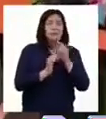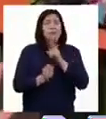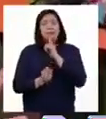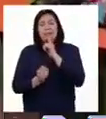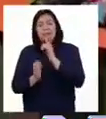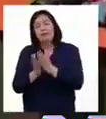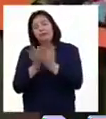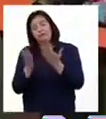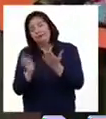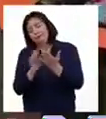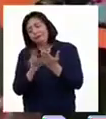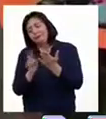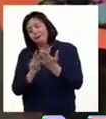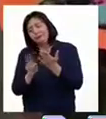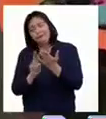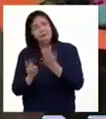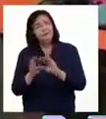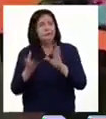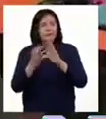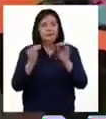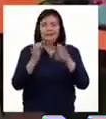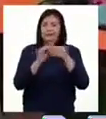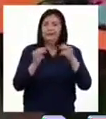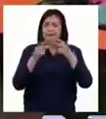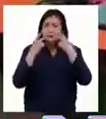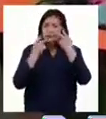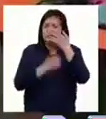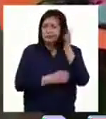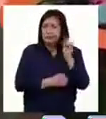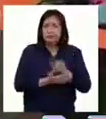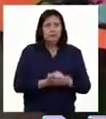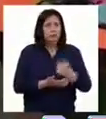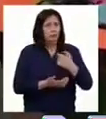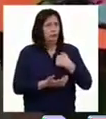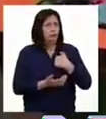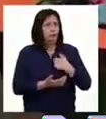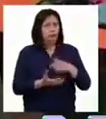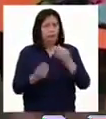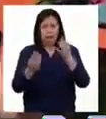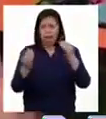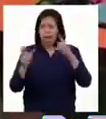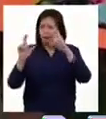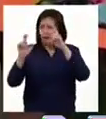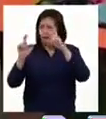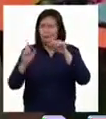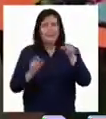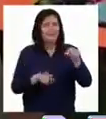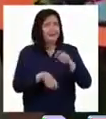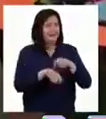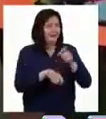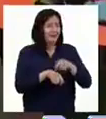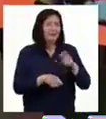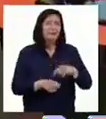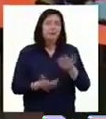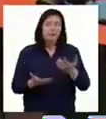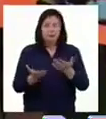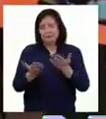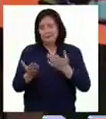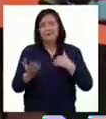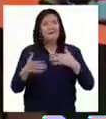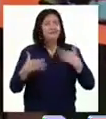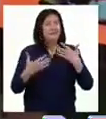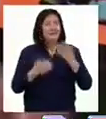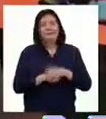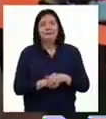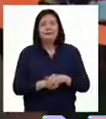papá me leía un libro de historias de la selva. Tengo muchas fotos de esos momentos que me hacen muy